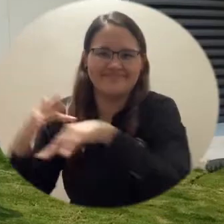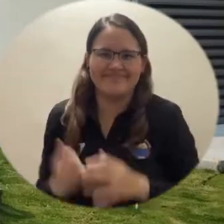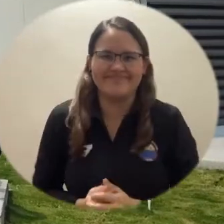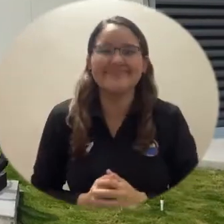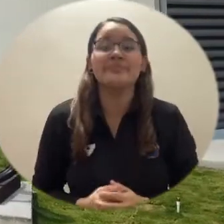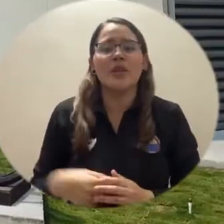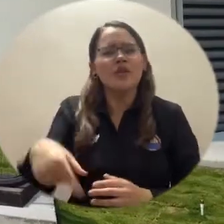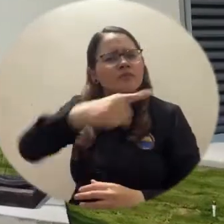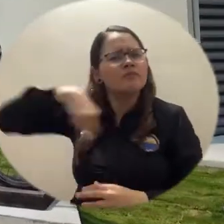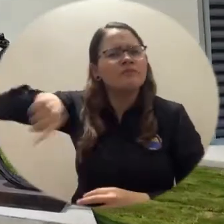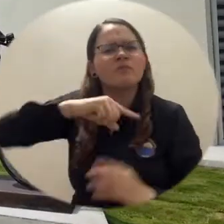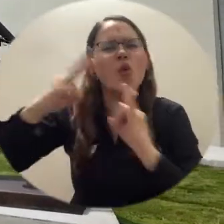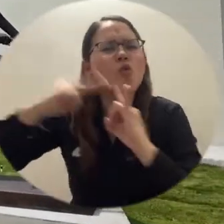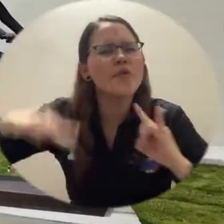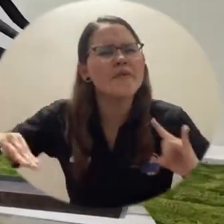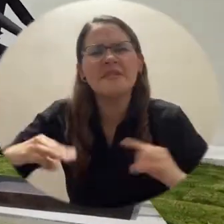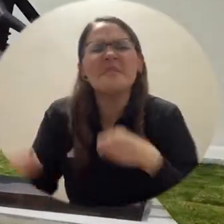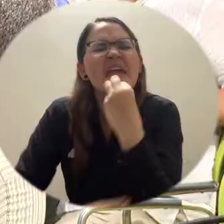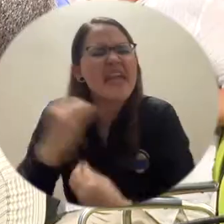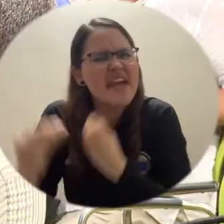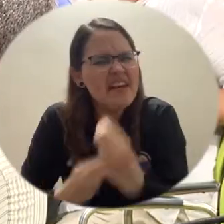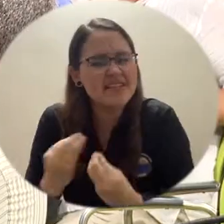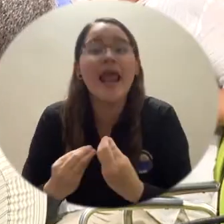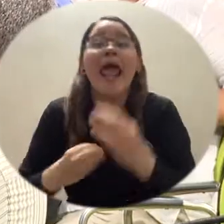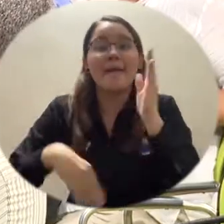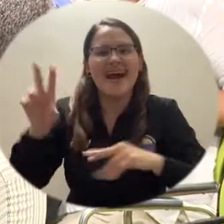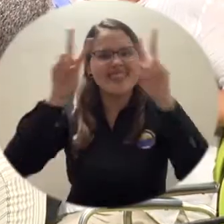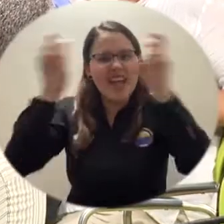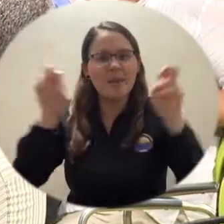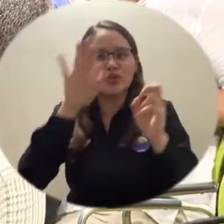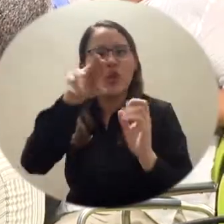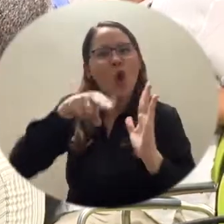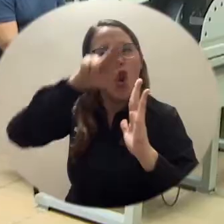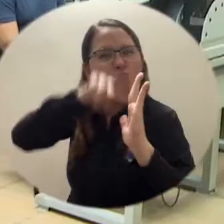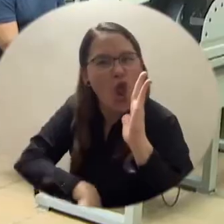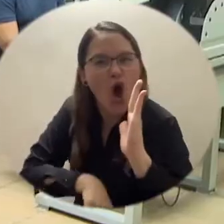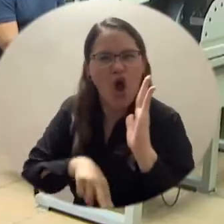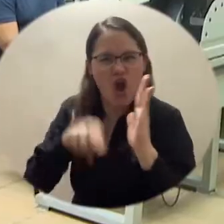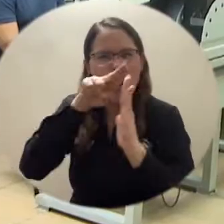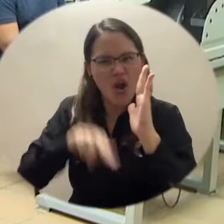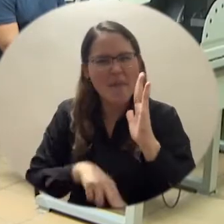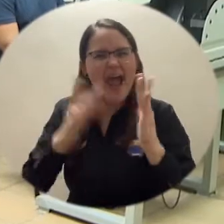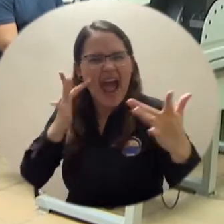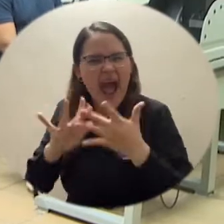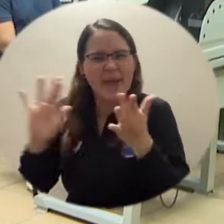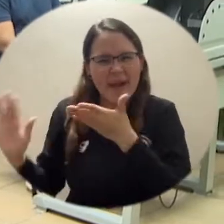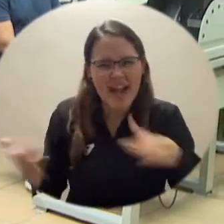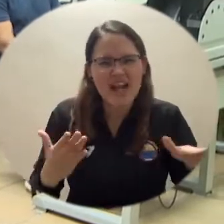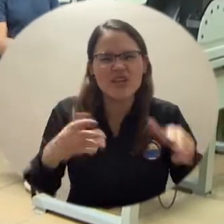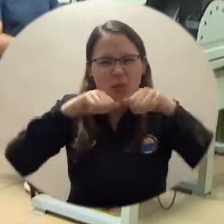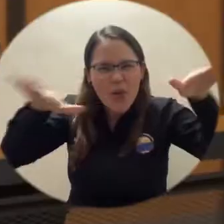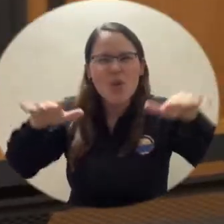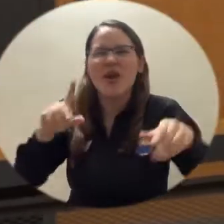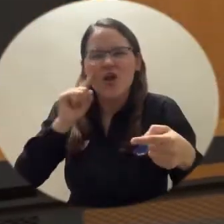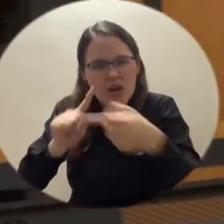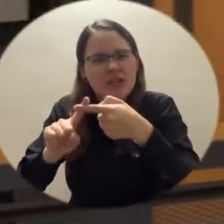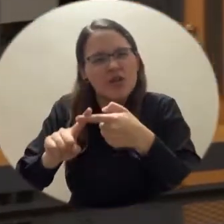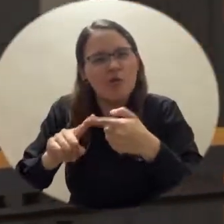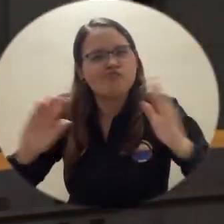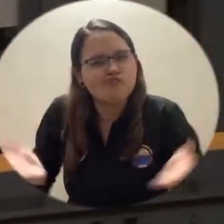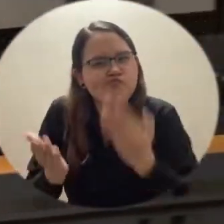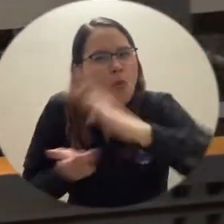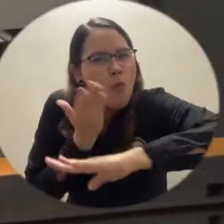Unimagdalena formulará recomendaciones de políticas públicas a fin de que el Estado incorpore herramientas y metodologías para permitirles a los